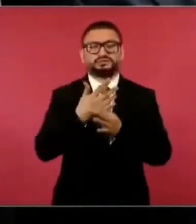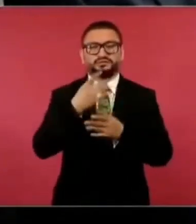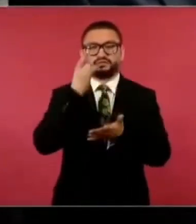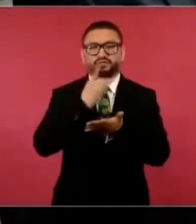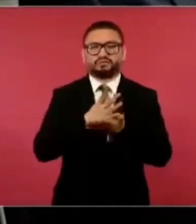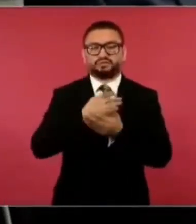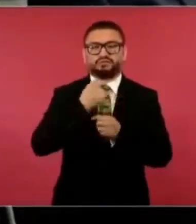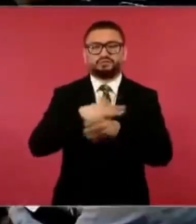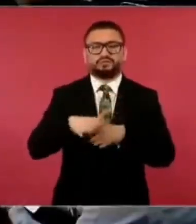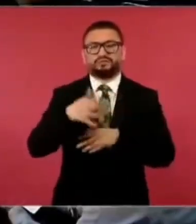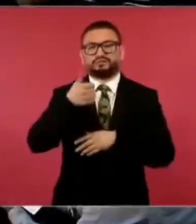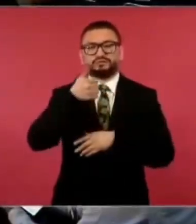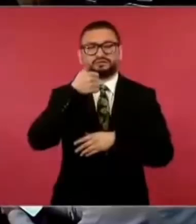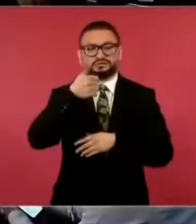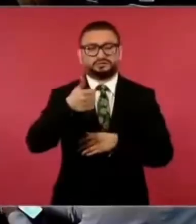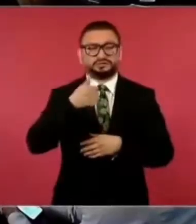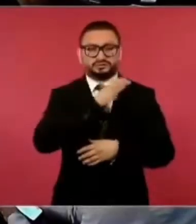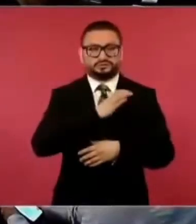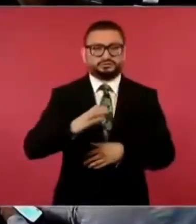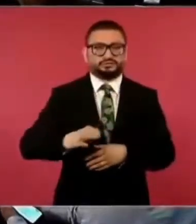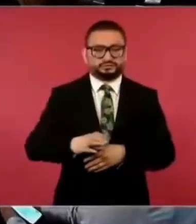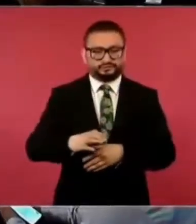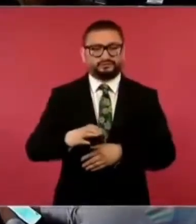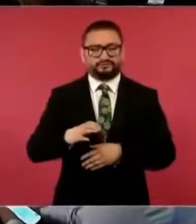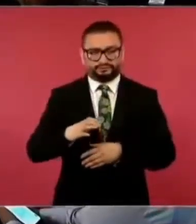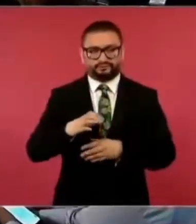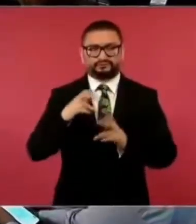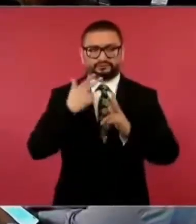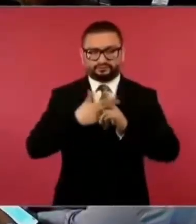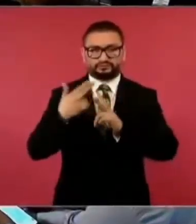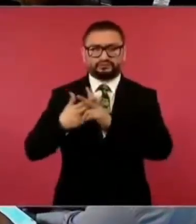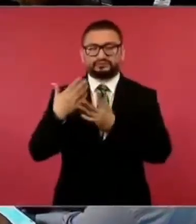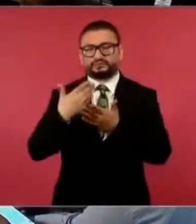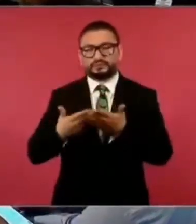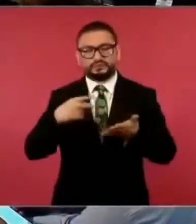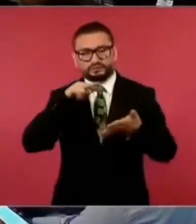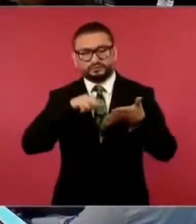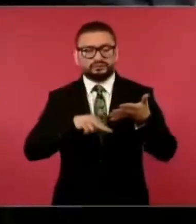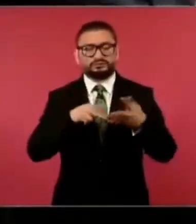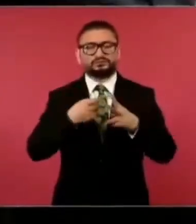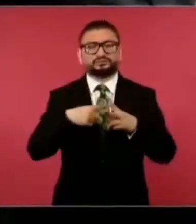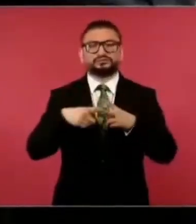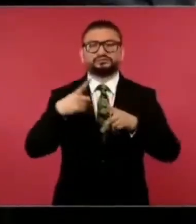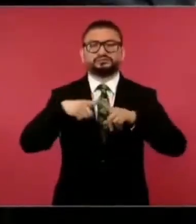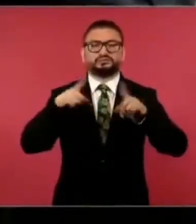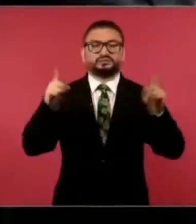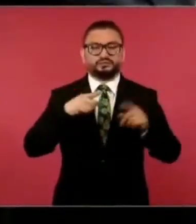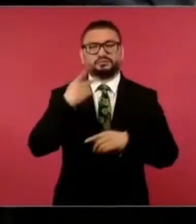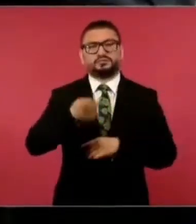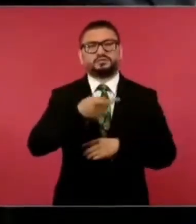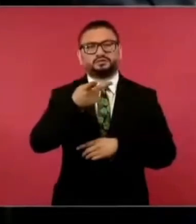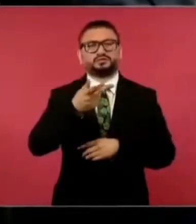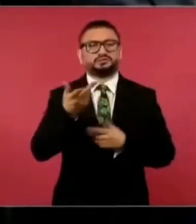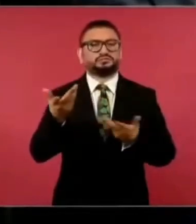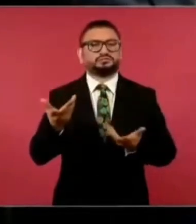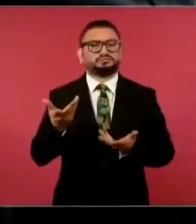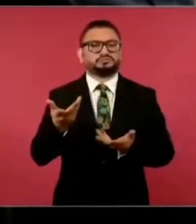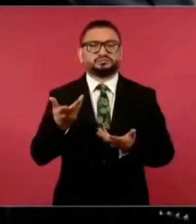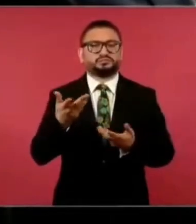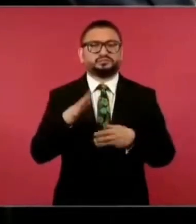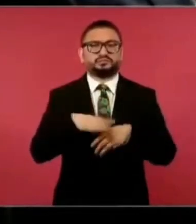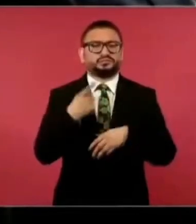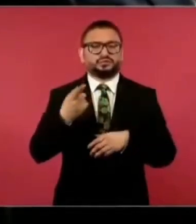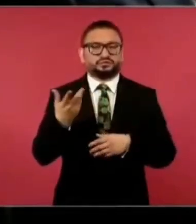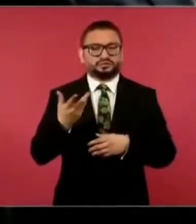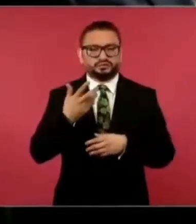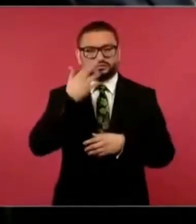de seis candidatos asesinados, sin embargo, los números son diferentes. Preguntarle cuál fue